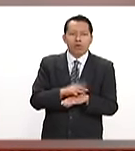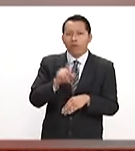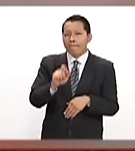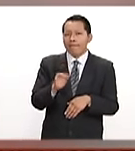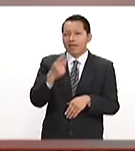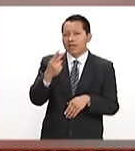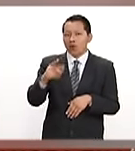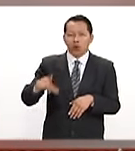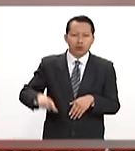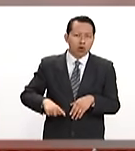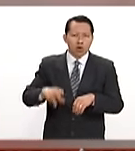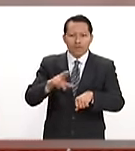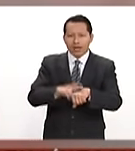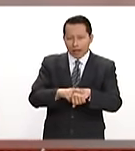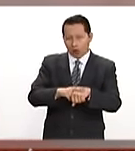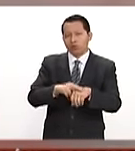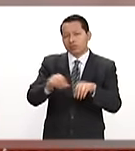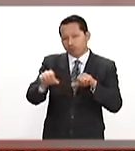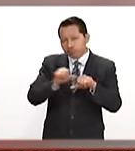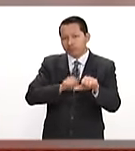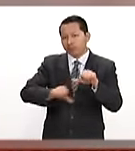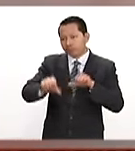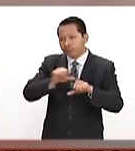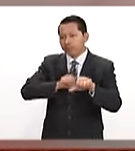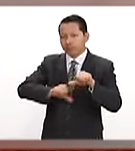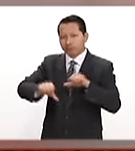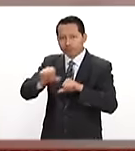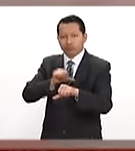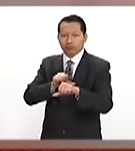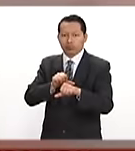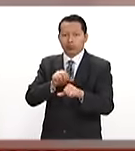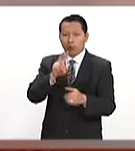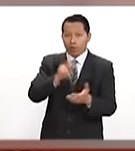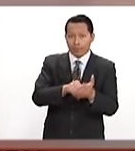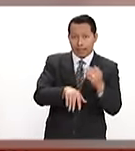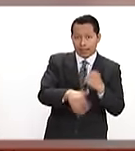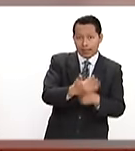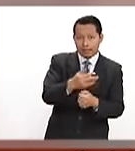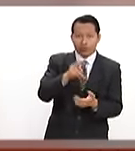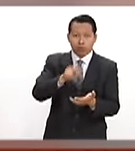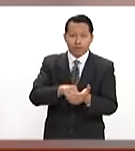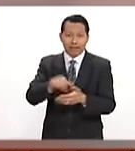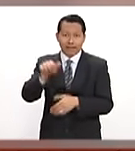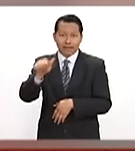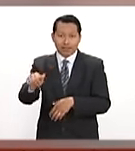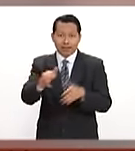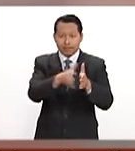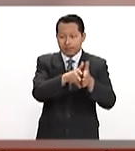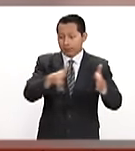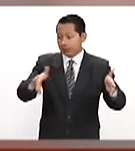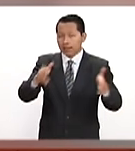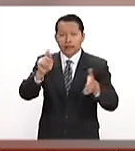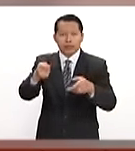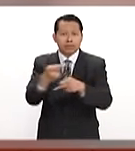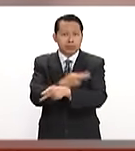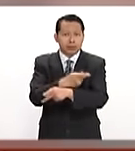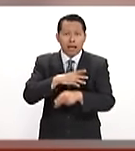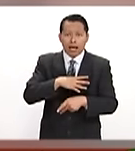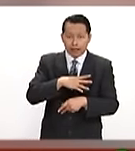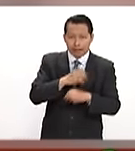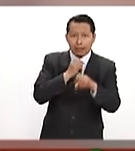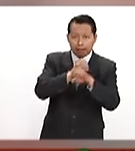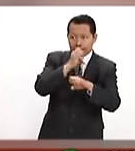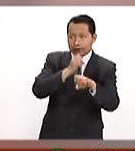gobernaturas de nuestro país. Entre 2015 y 2016 se dio la renovación de estos